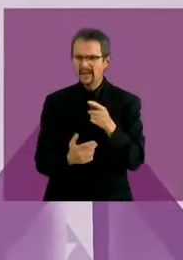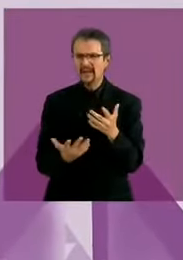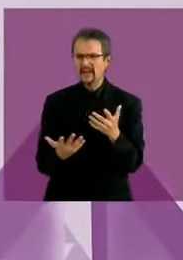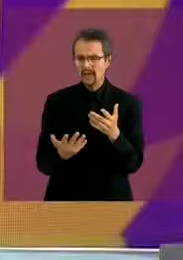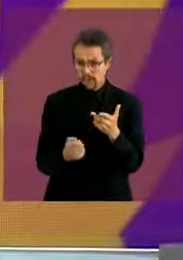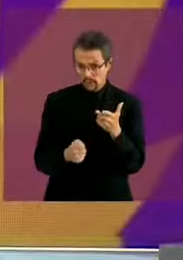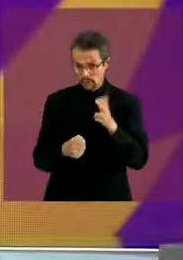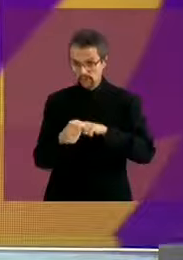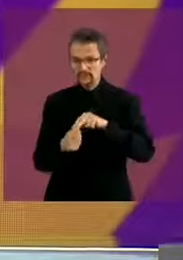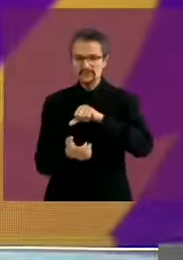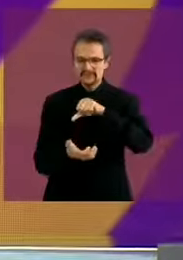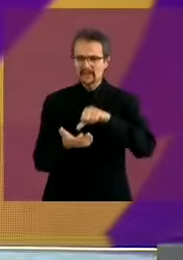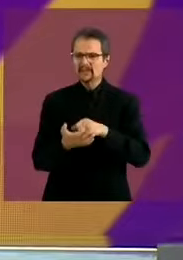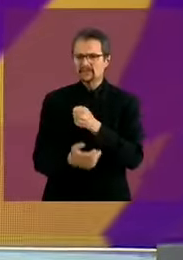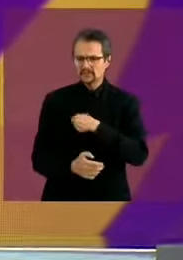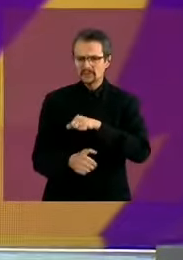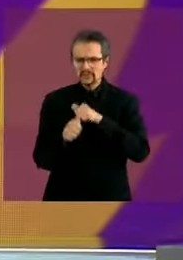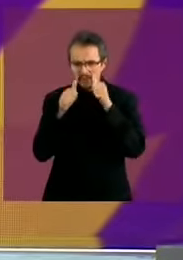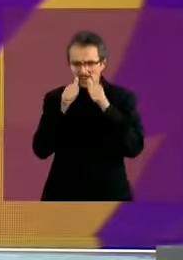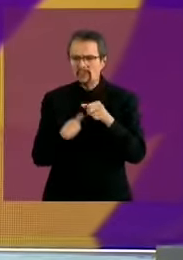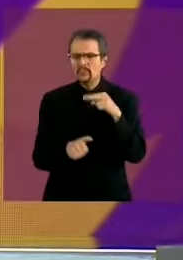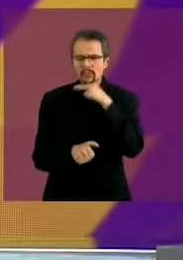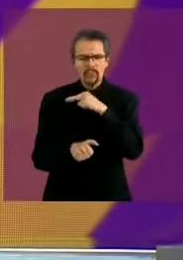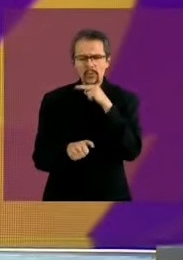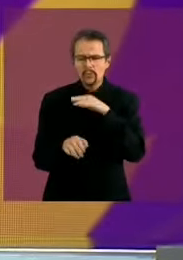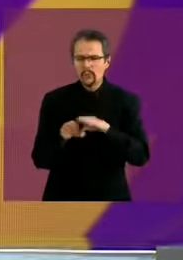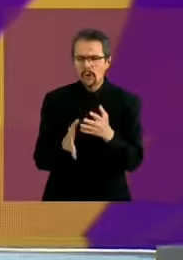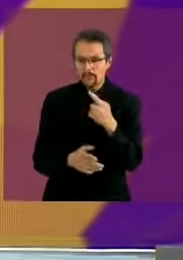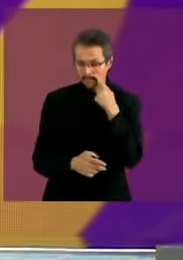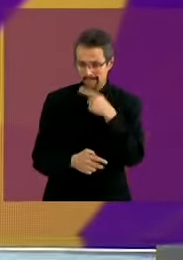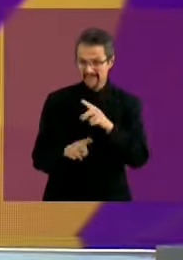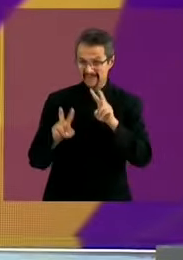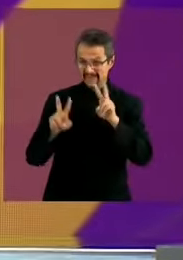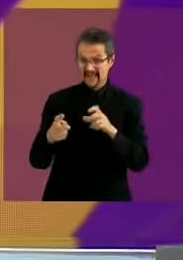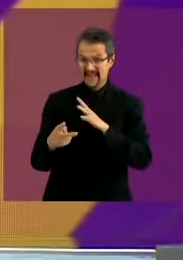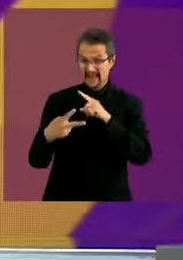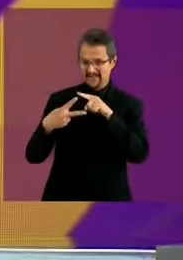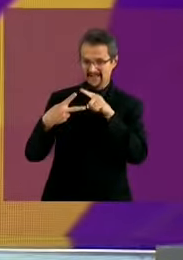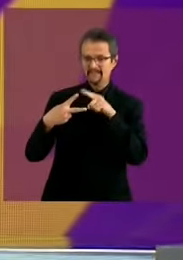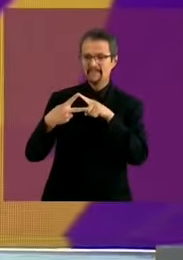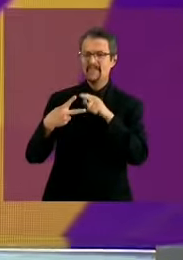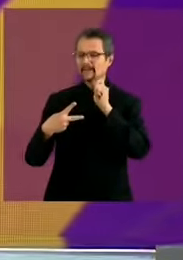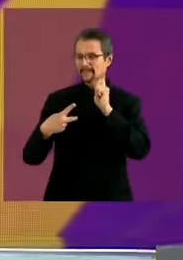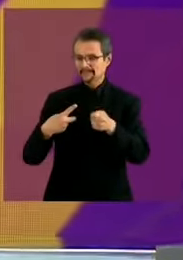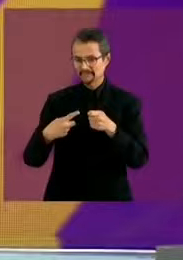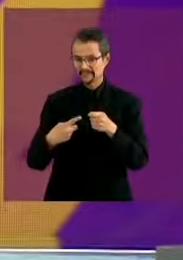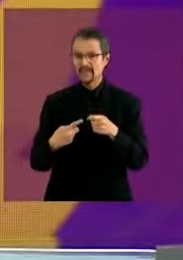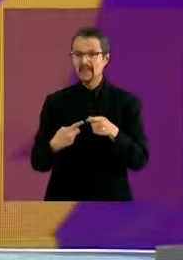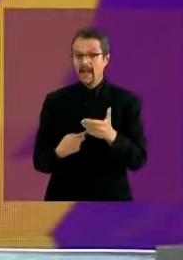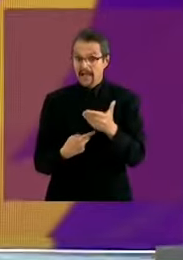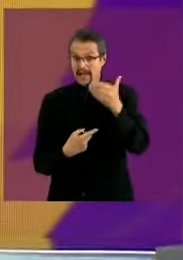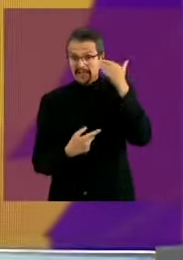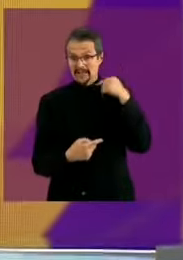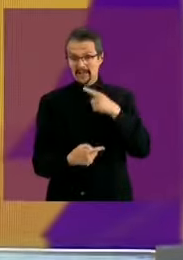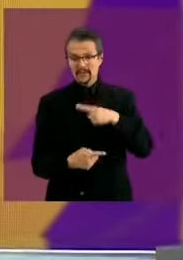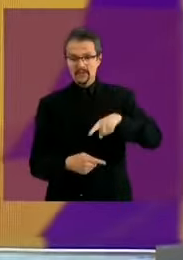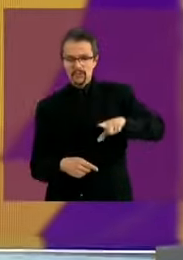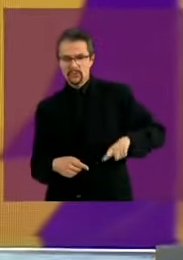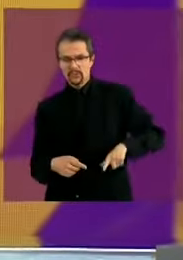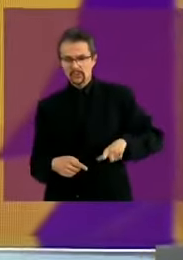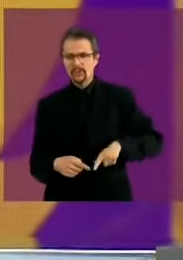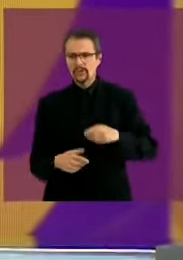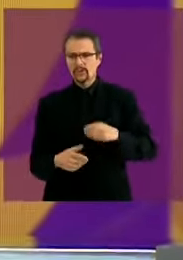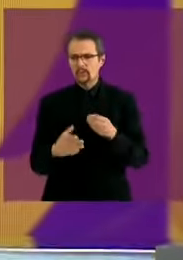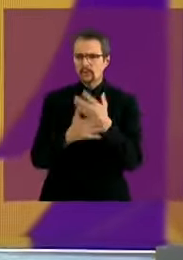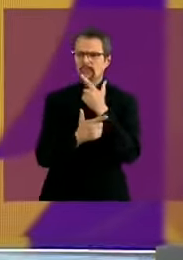Sí, vamos a plantear dos temas. El primero, fíjense que se cerraron durante todo el periodo neoliberal del PRIAN, que